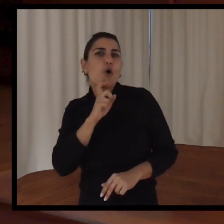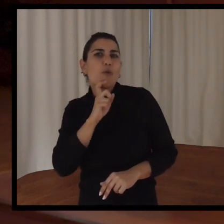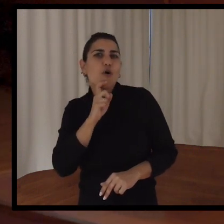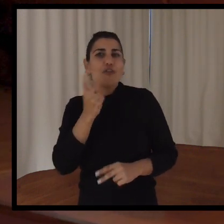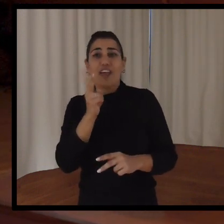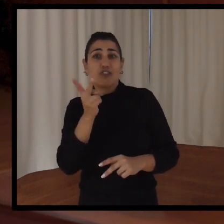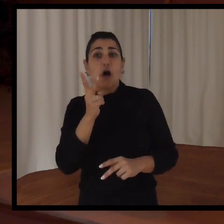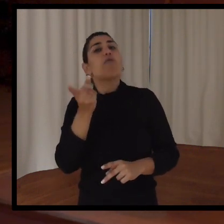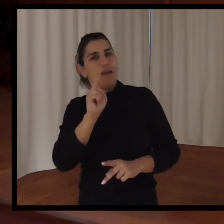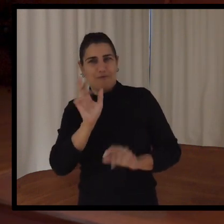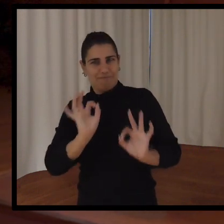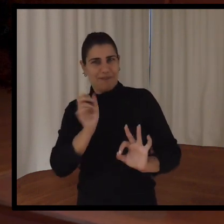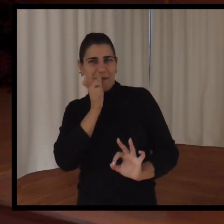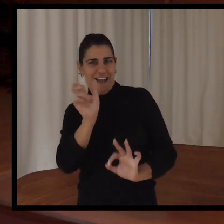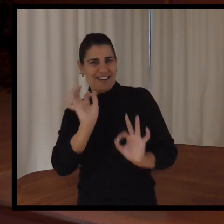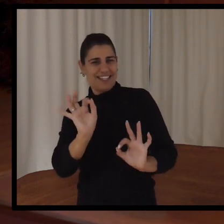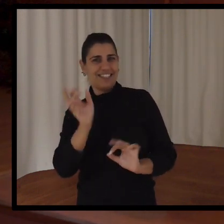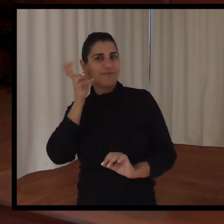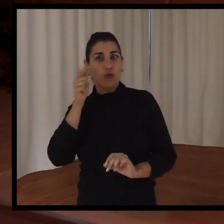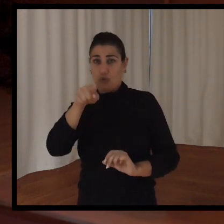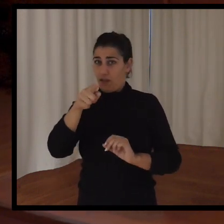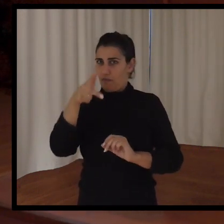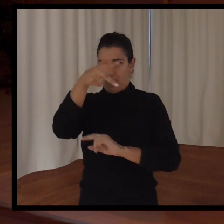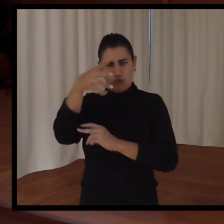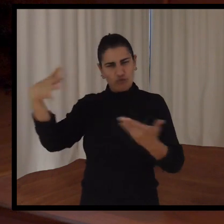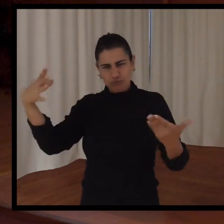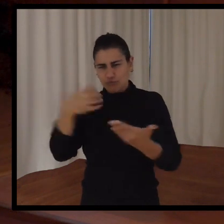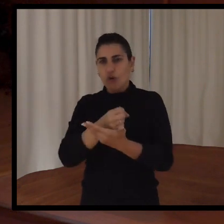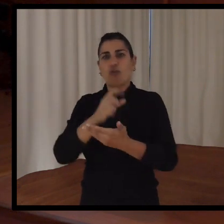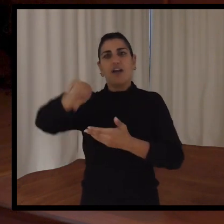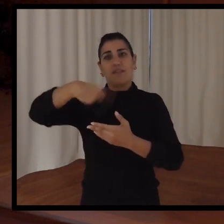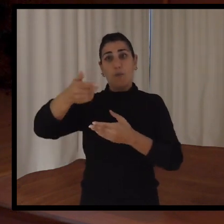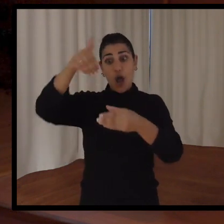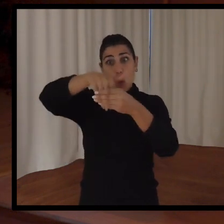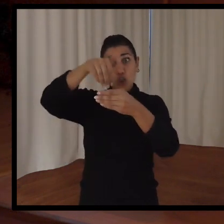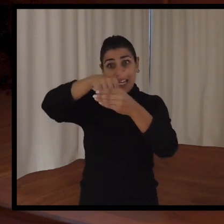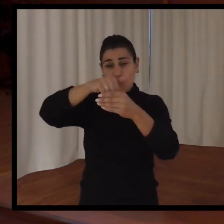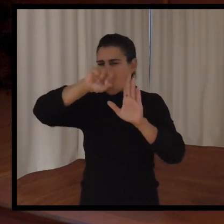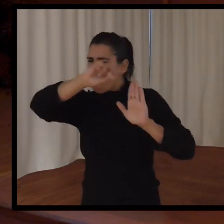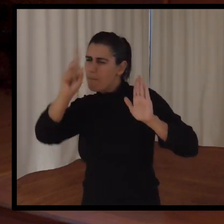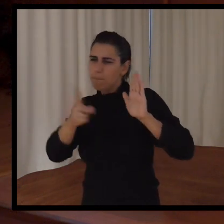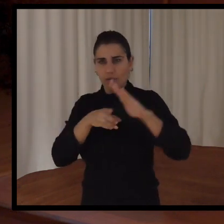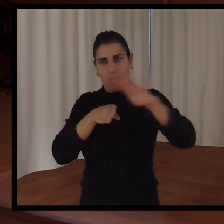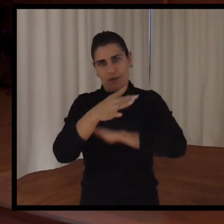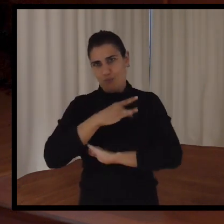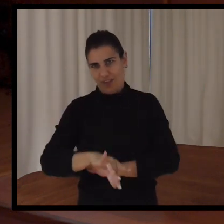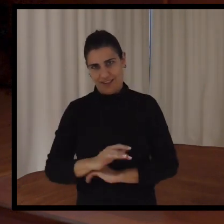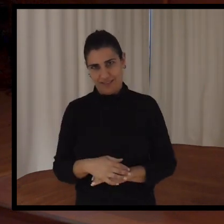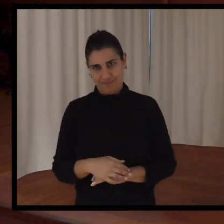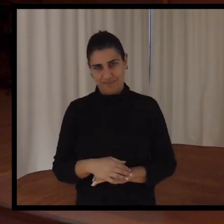Vale. Entonces, bueno, para que sepan que está siendo todo grabado y que vamos a poder acceder a los contenidos completos de hoy y mañana en